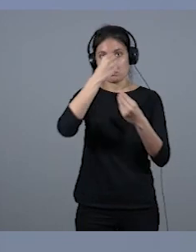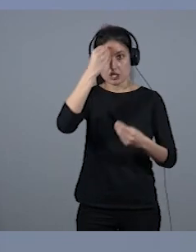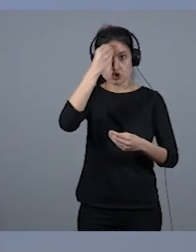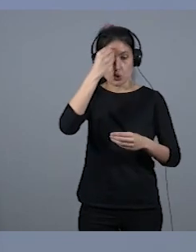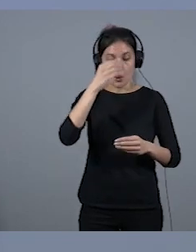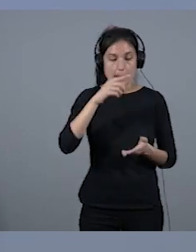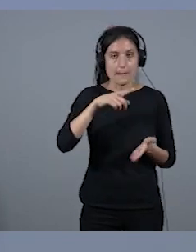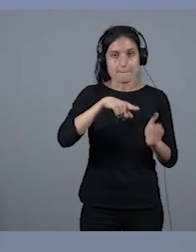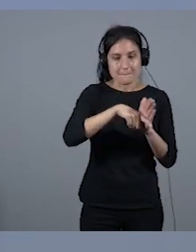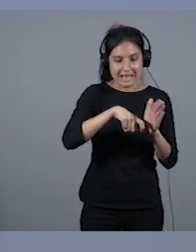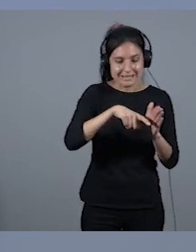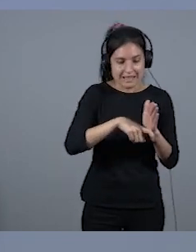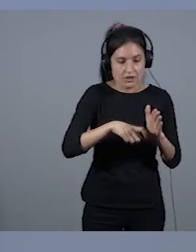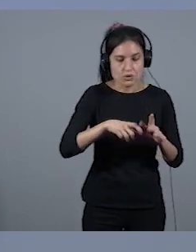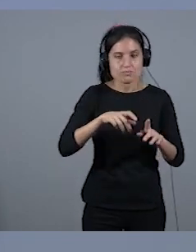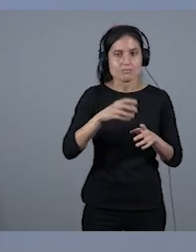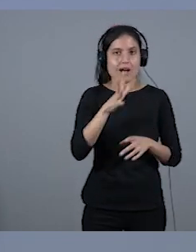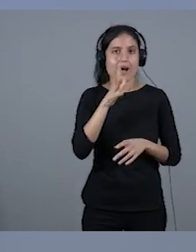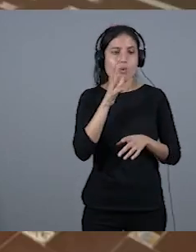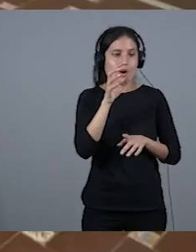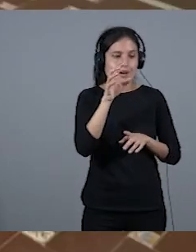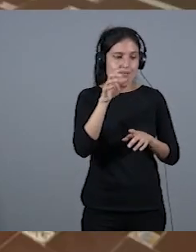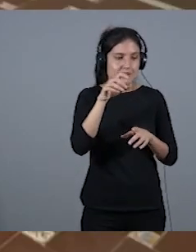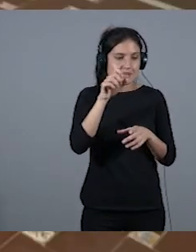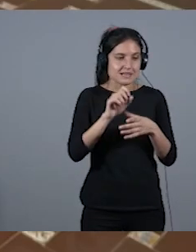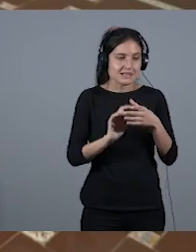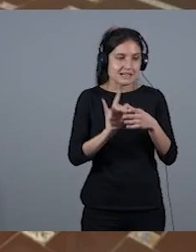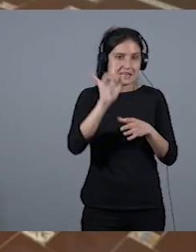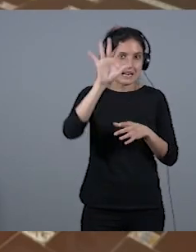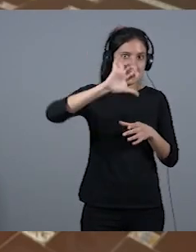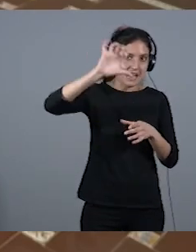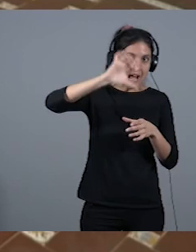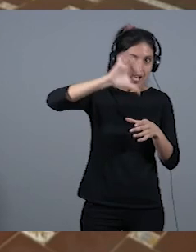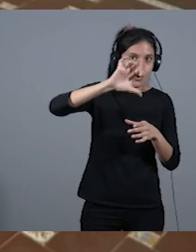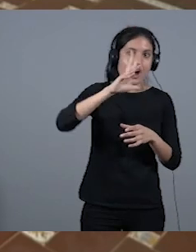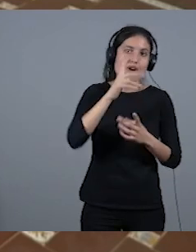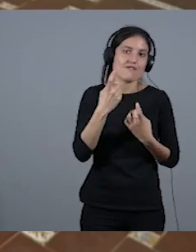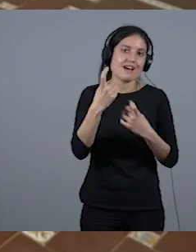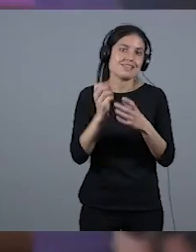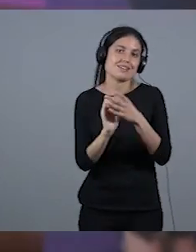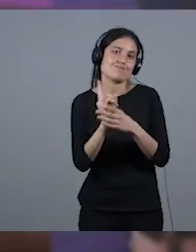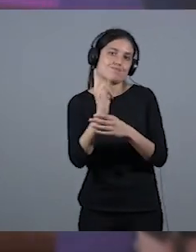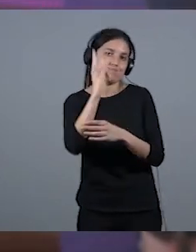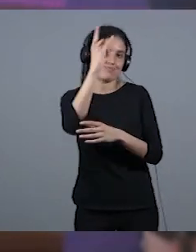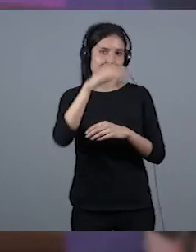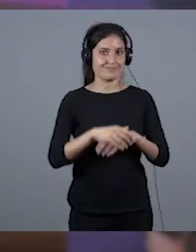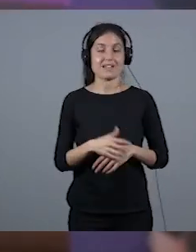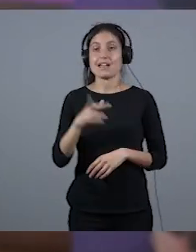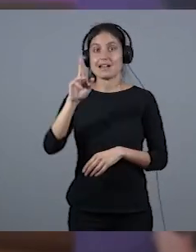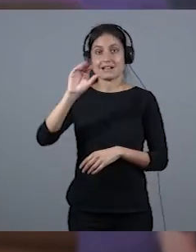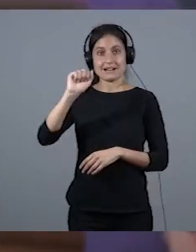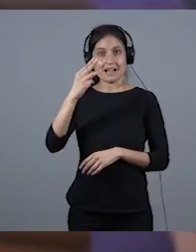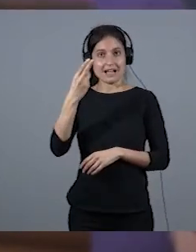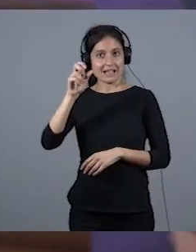regado, que florezca ya. Que florezca más poético, Raquel. Yo diría que aunque las cadenas no sean las mías,